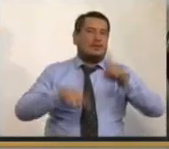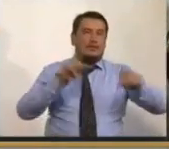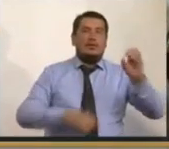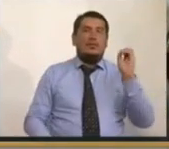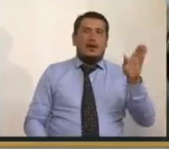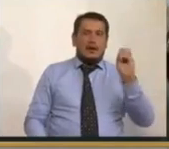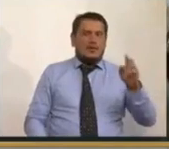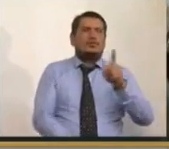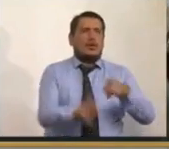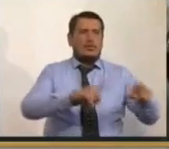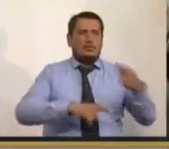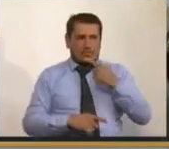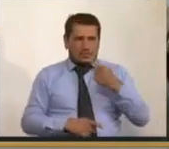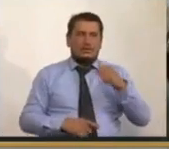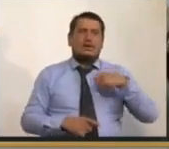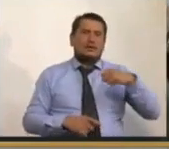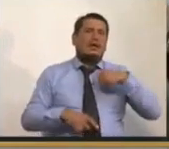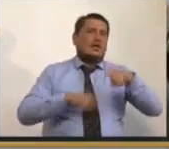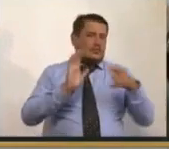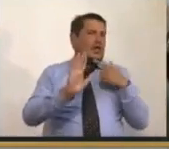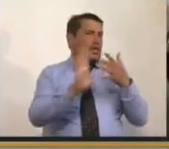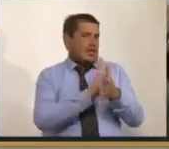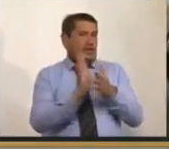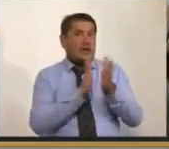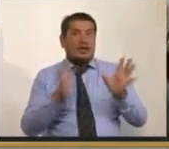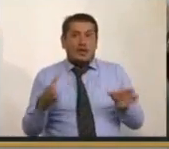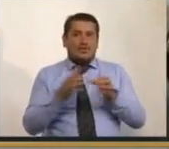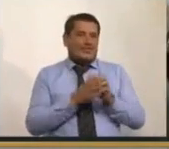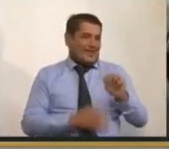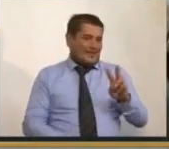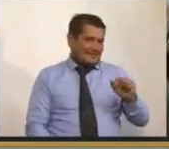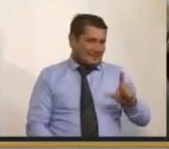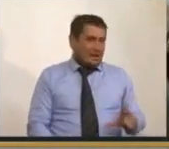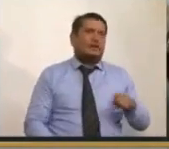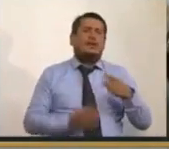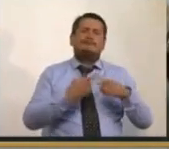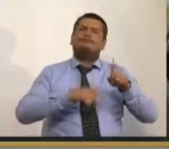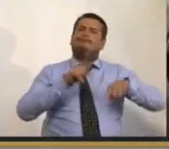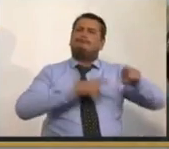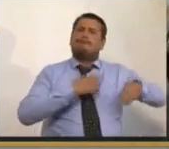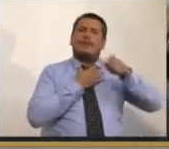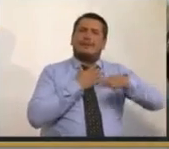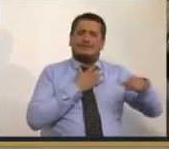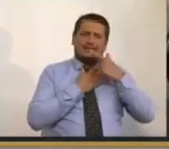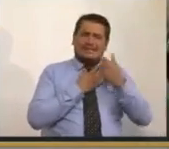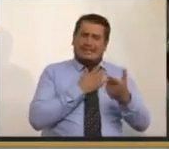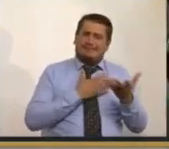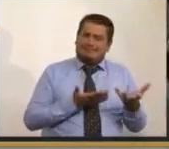donde hay unos, como aquí lo han dicho, del Grupo Aval, pero personas independientes